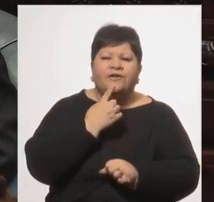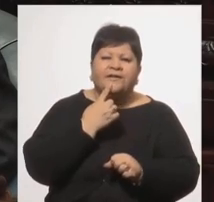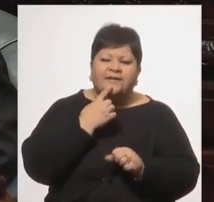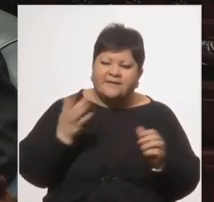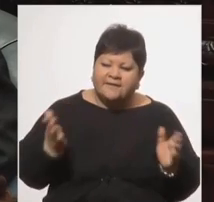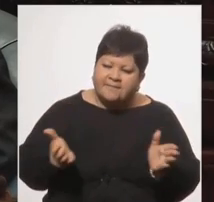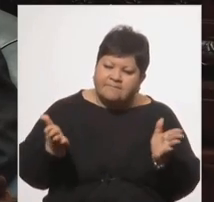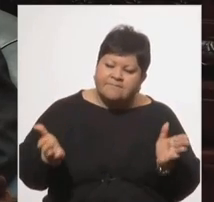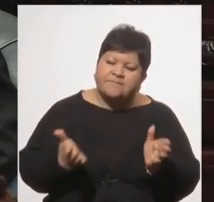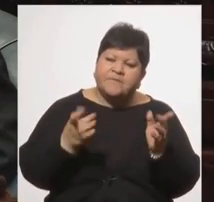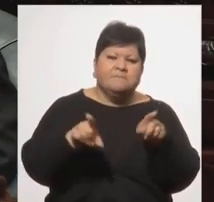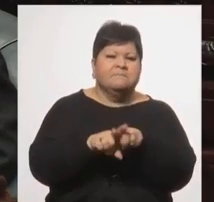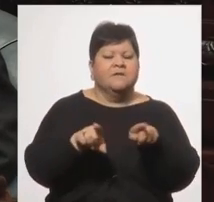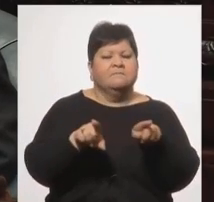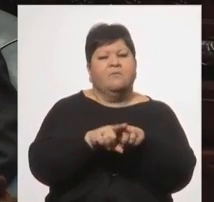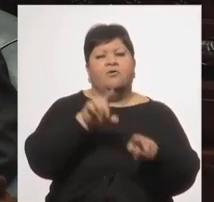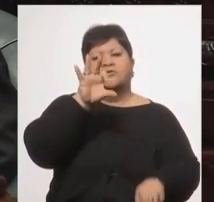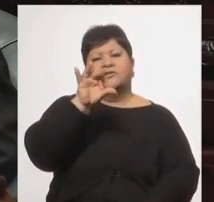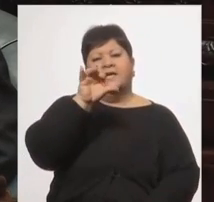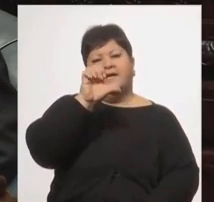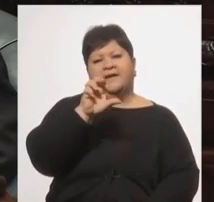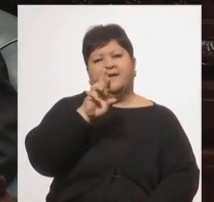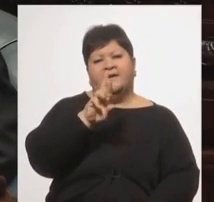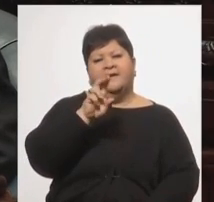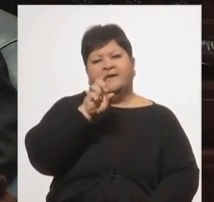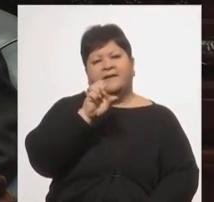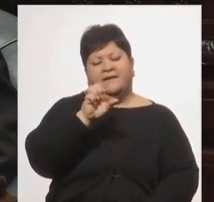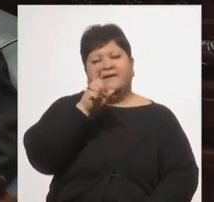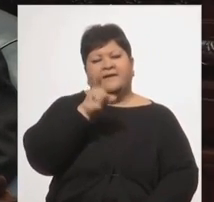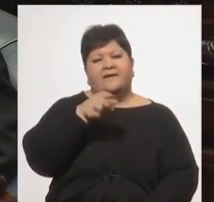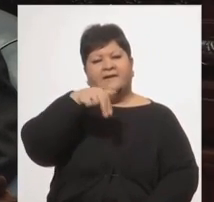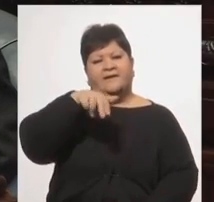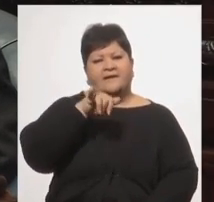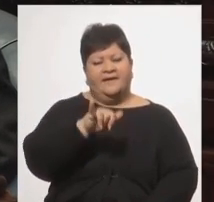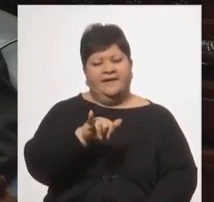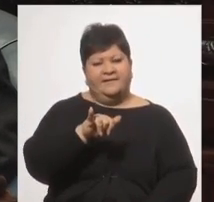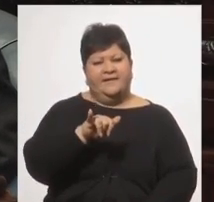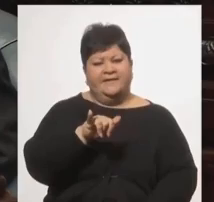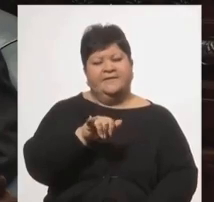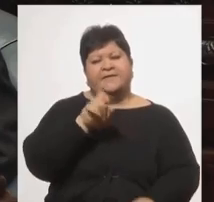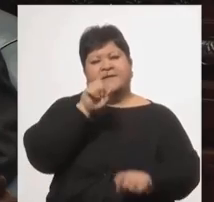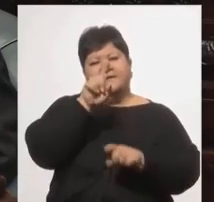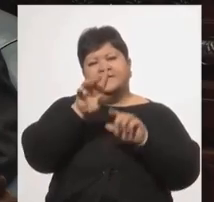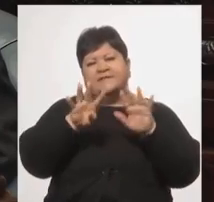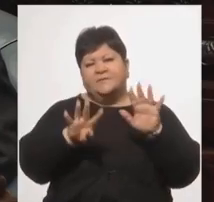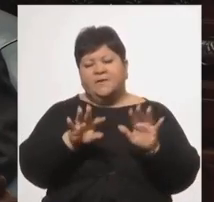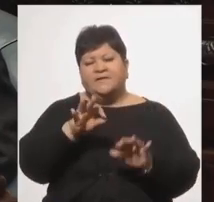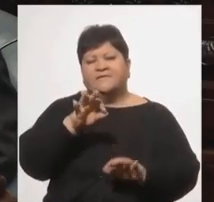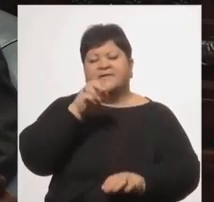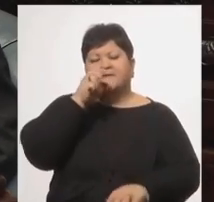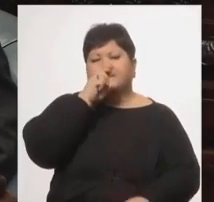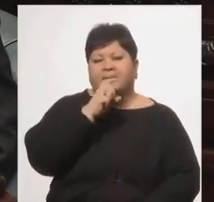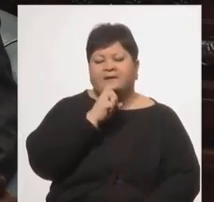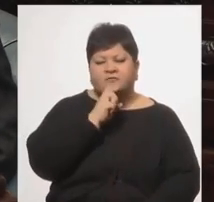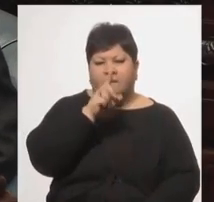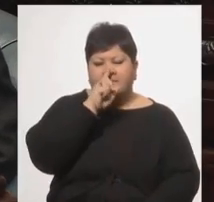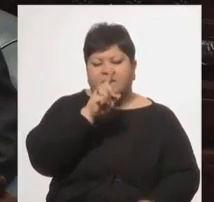Sereñi en su inolvidable mensaje desde el balcón aquel 19 de marzo de 1984.